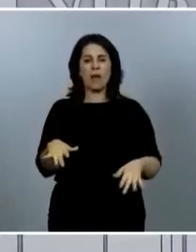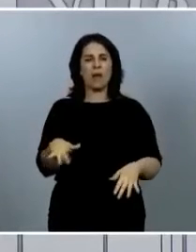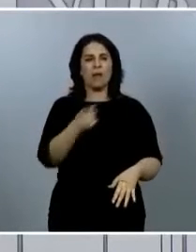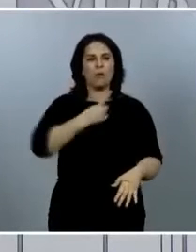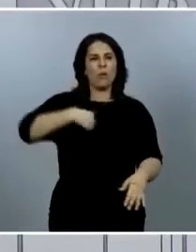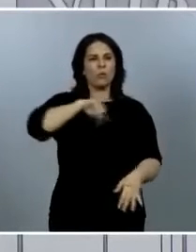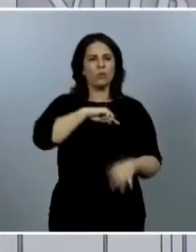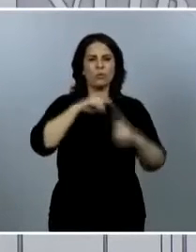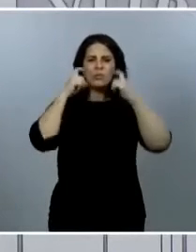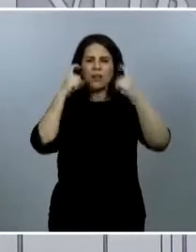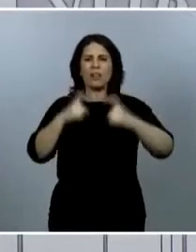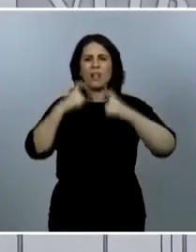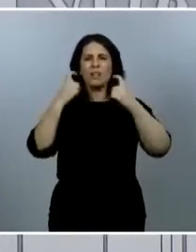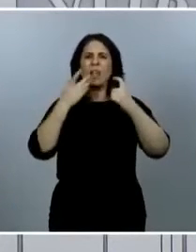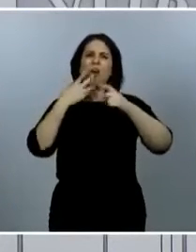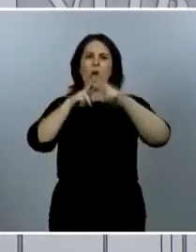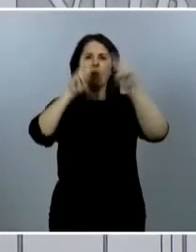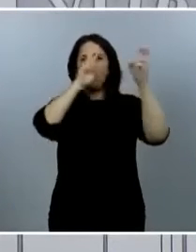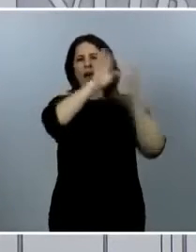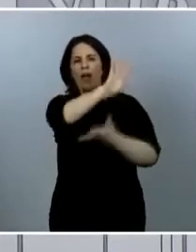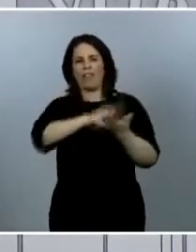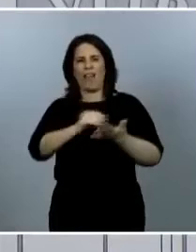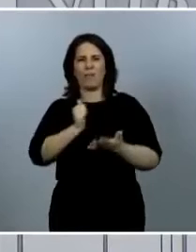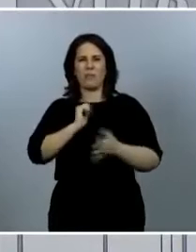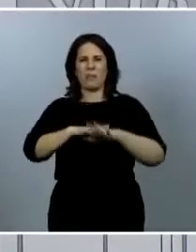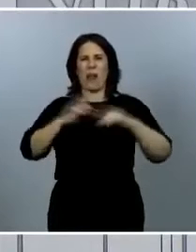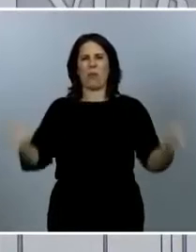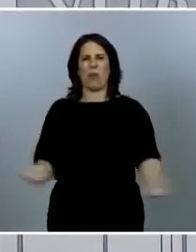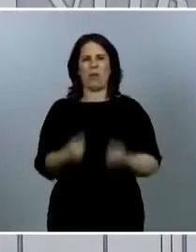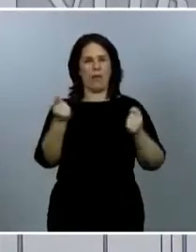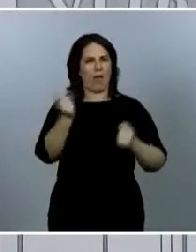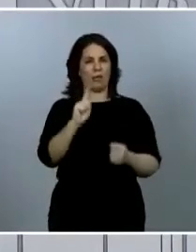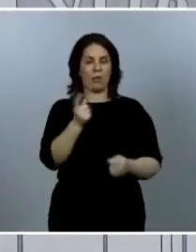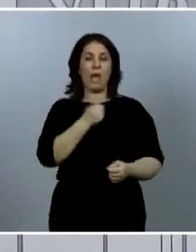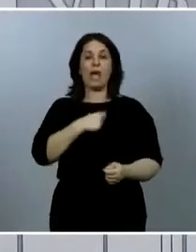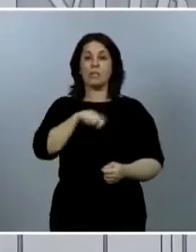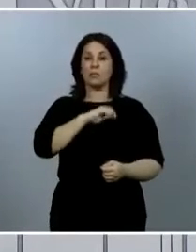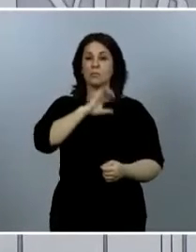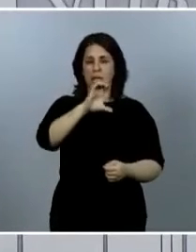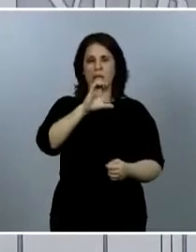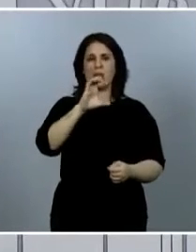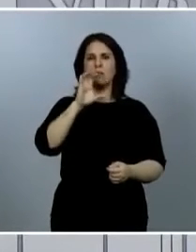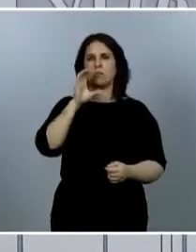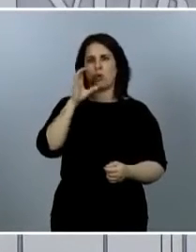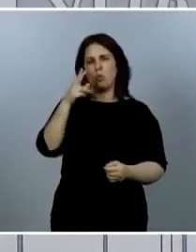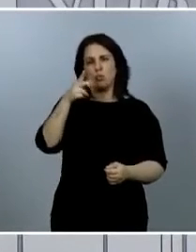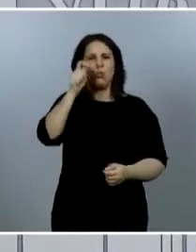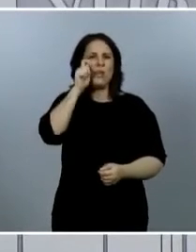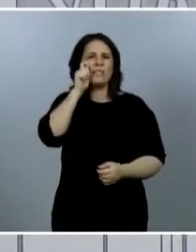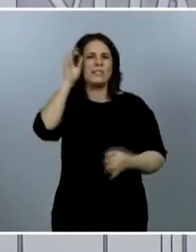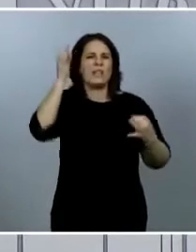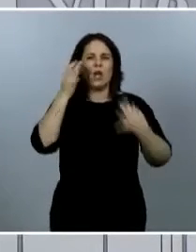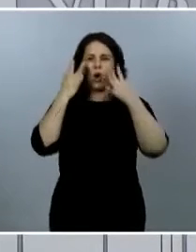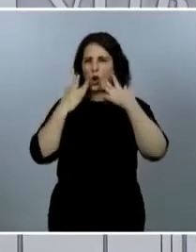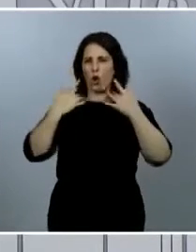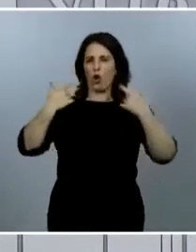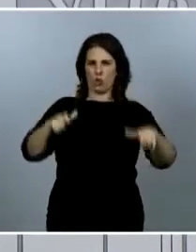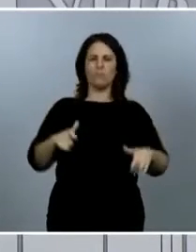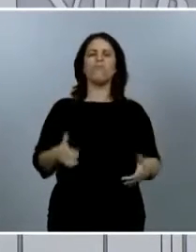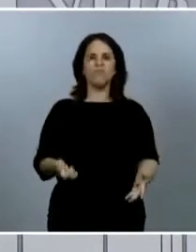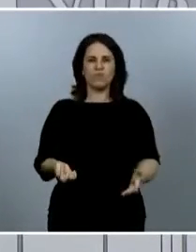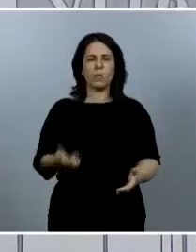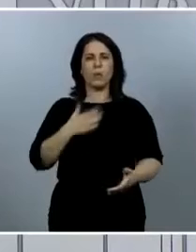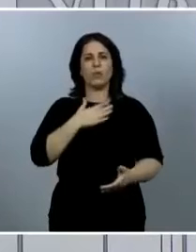publicidad sobre ella. España es un país turístico, eso es cierto, pero nuestra capacidad de detección, nuestra capacidad de diagnóstico,